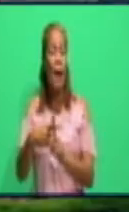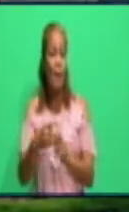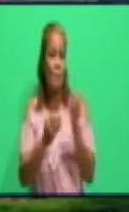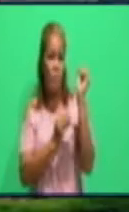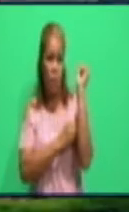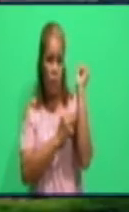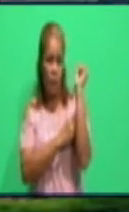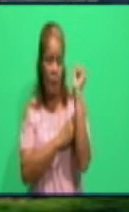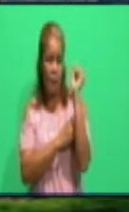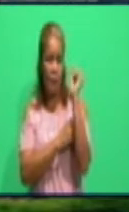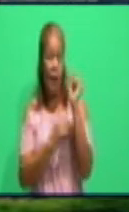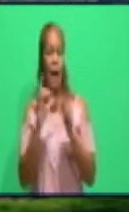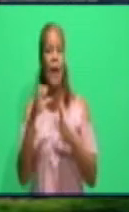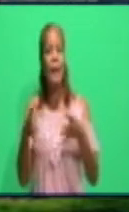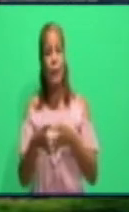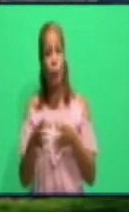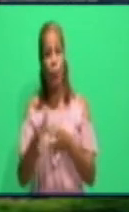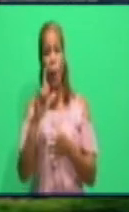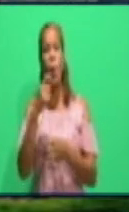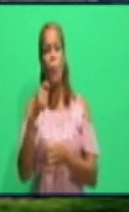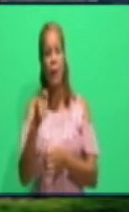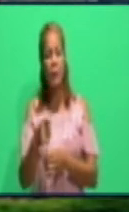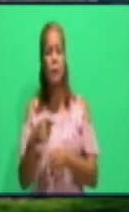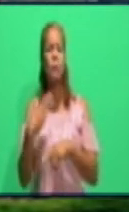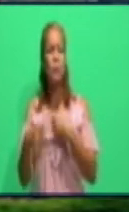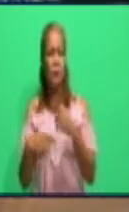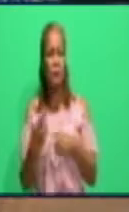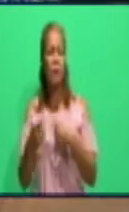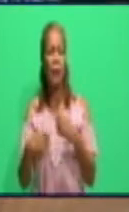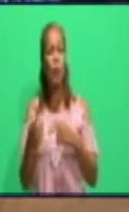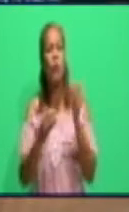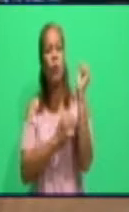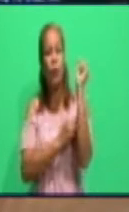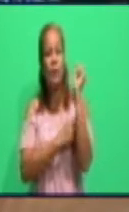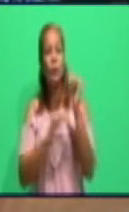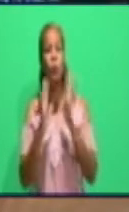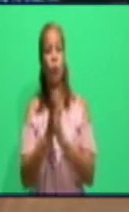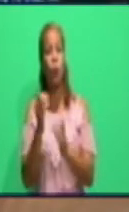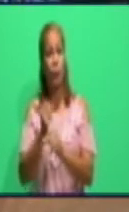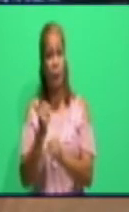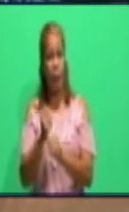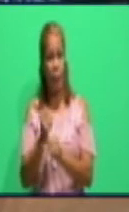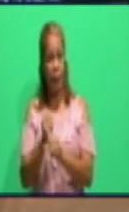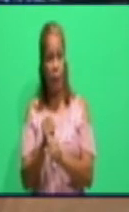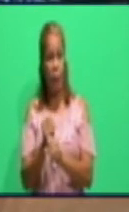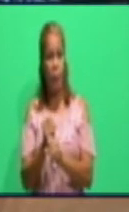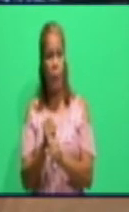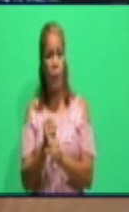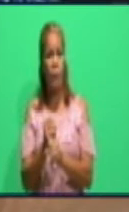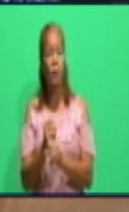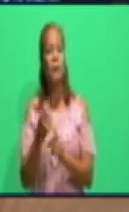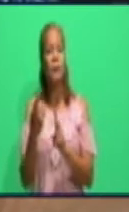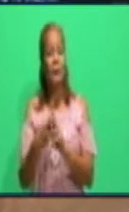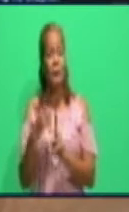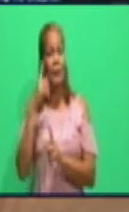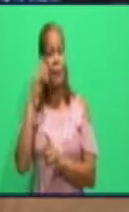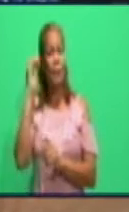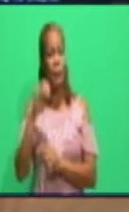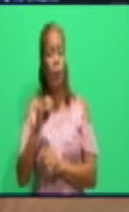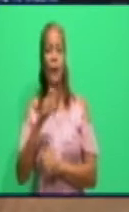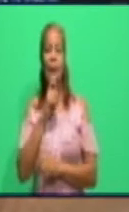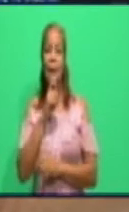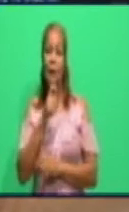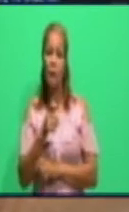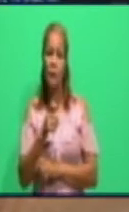comercio ha ido fortaleciendo su trabajo en ara de eliminar, aunque sea un poco complejo, es decir que eliminar 100